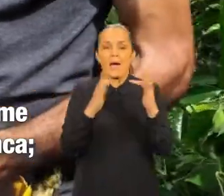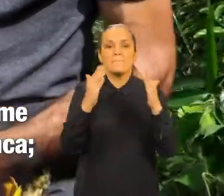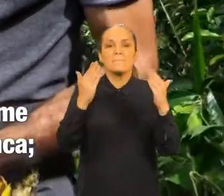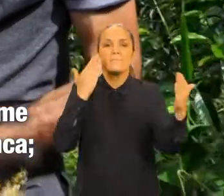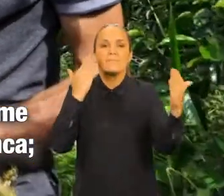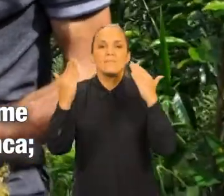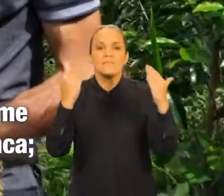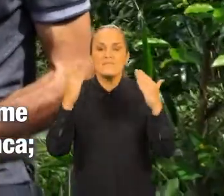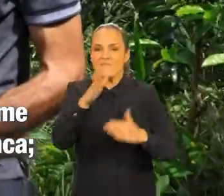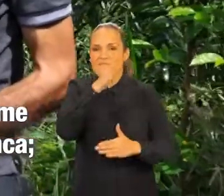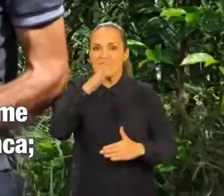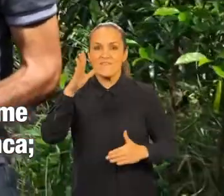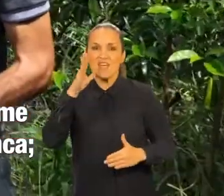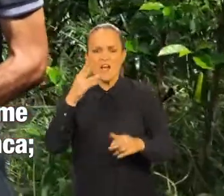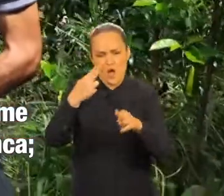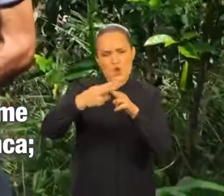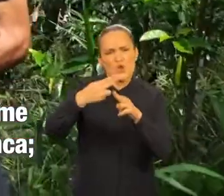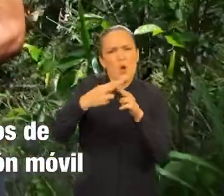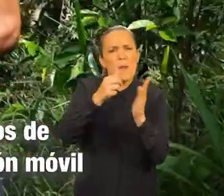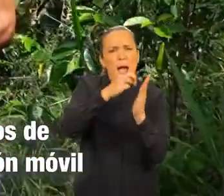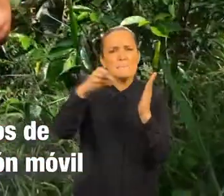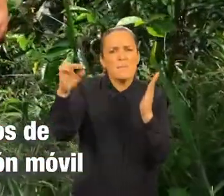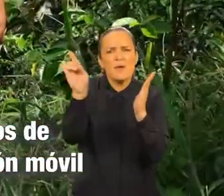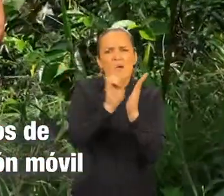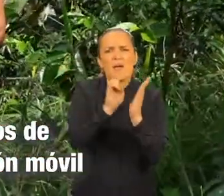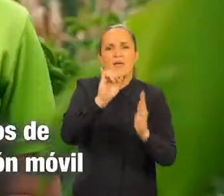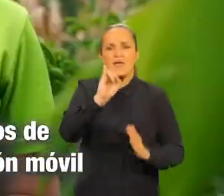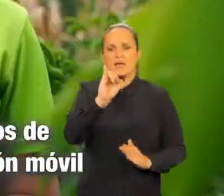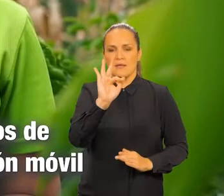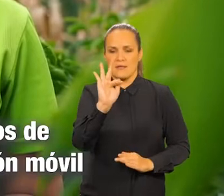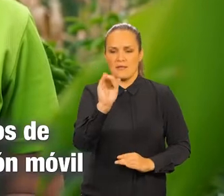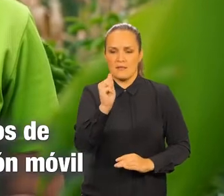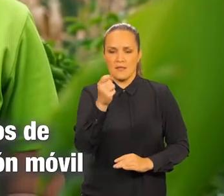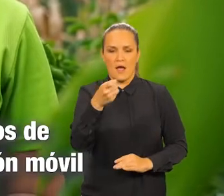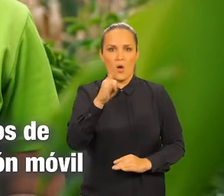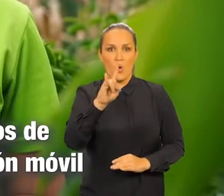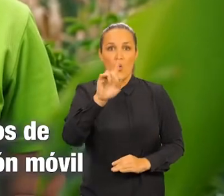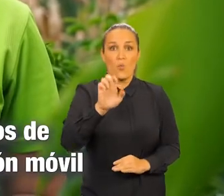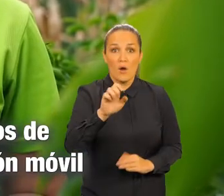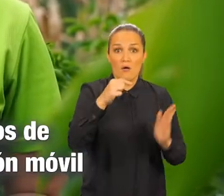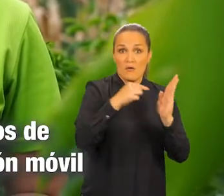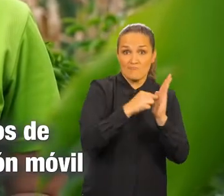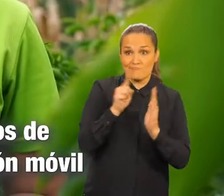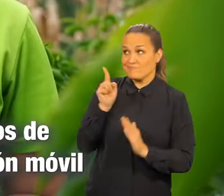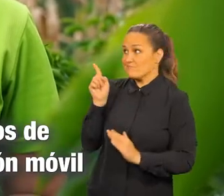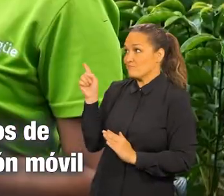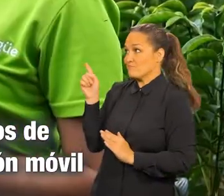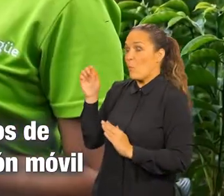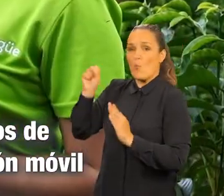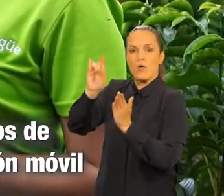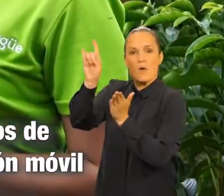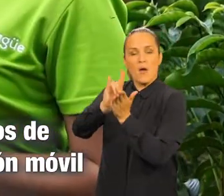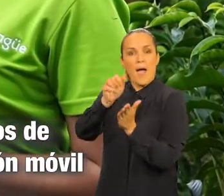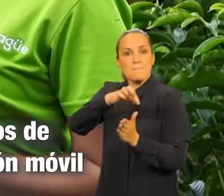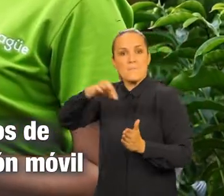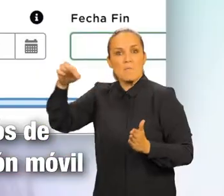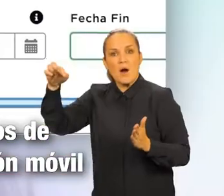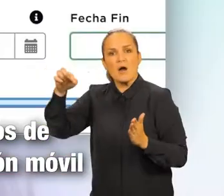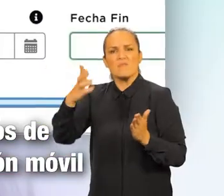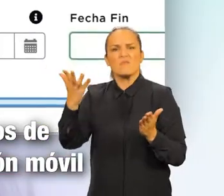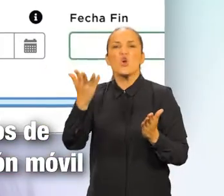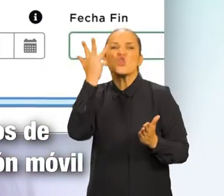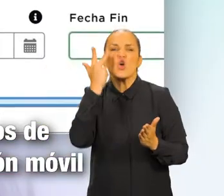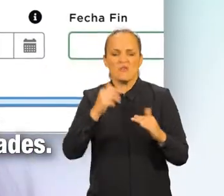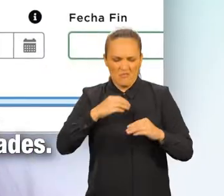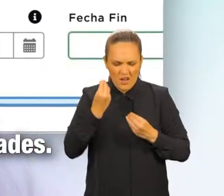que me permite potenciar todos mis trabajos en finca. Con Itago puedo realizar todos mis procesos de certificación realizando a través de mi